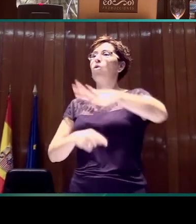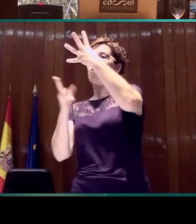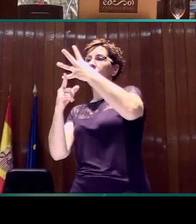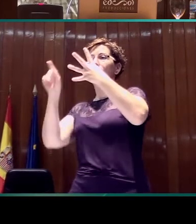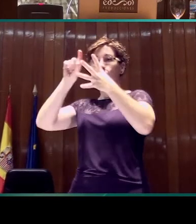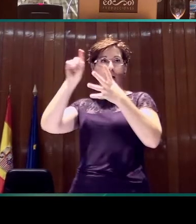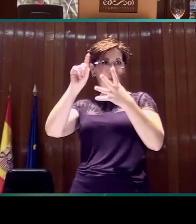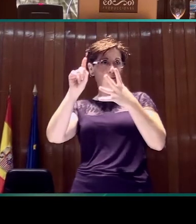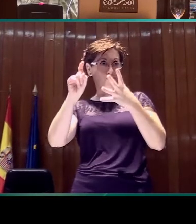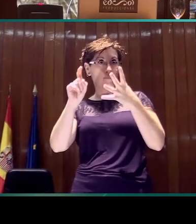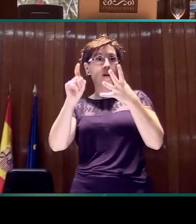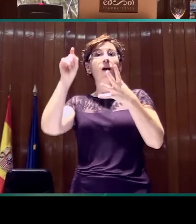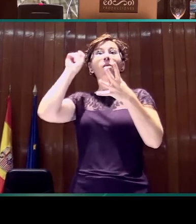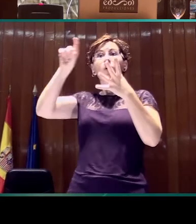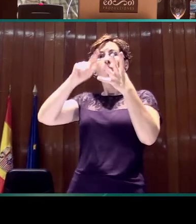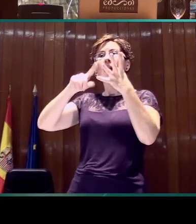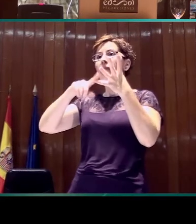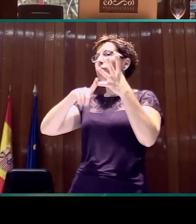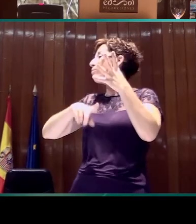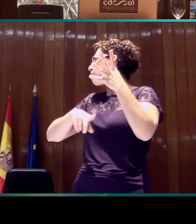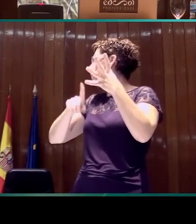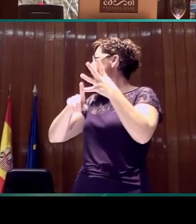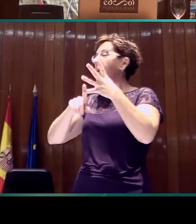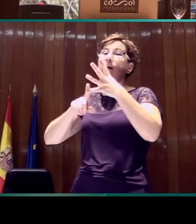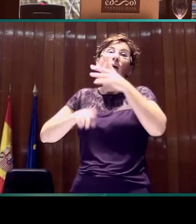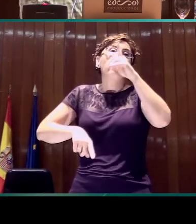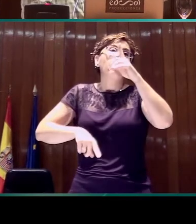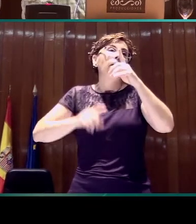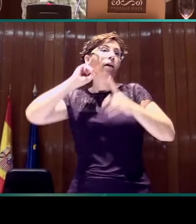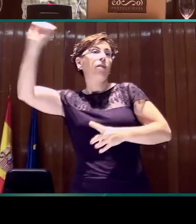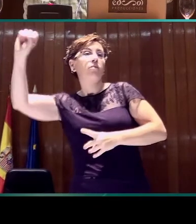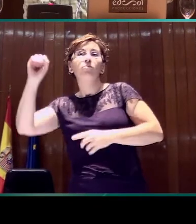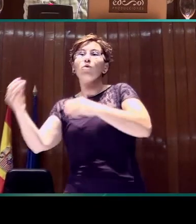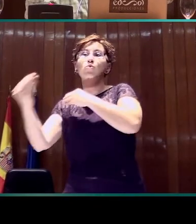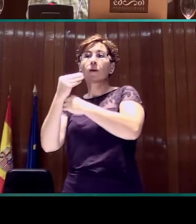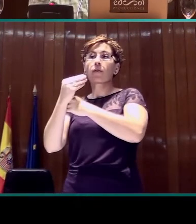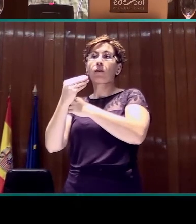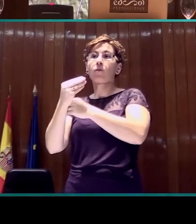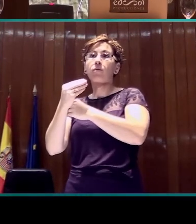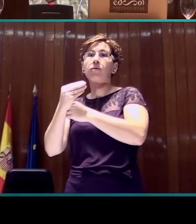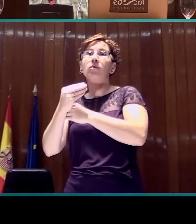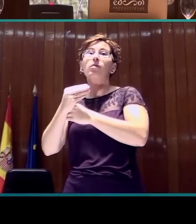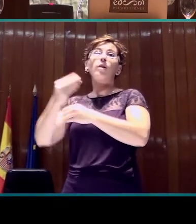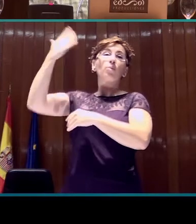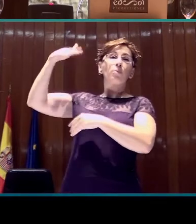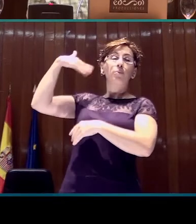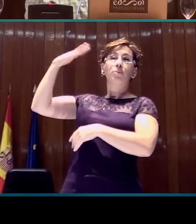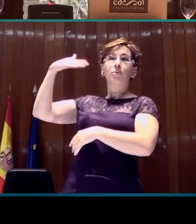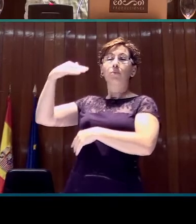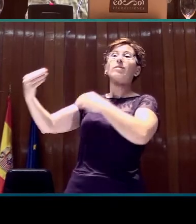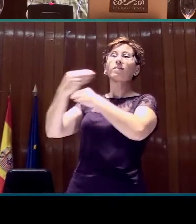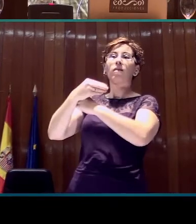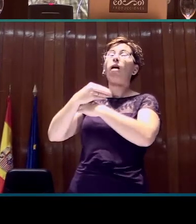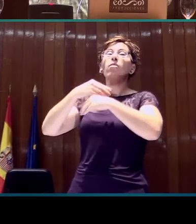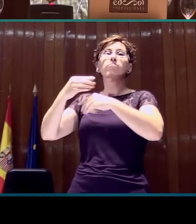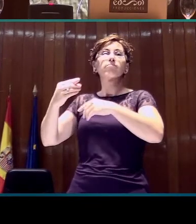los de educación dependen de una subvención que han tenido hace unos años, han perdido, volvieron a tener